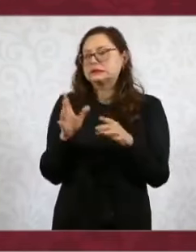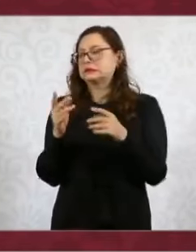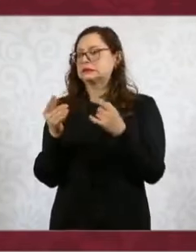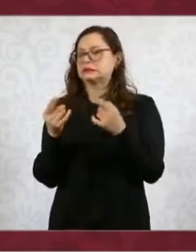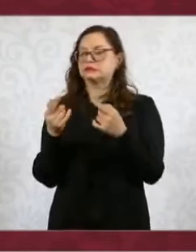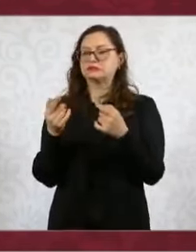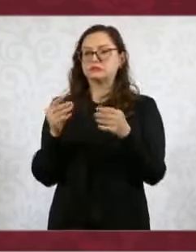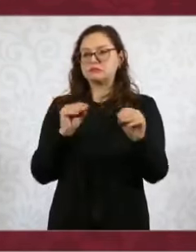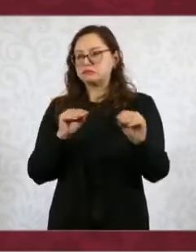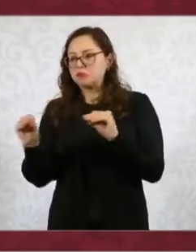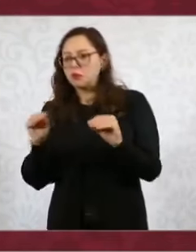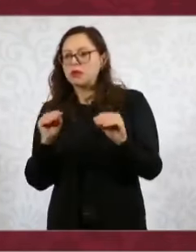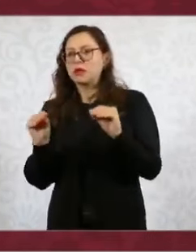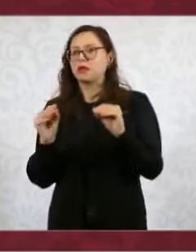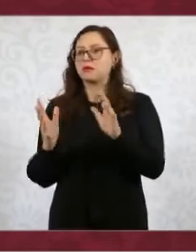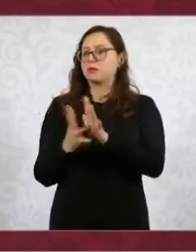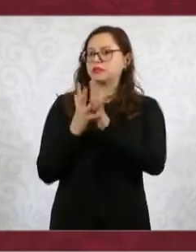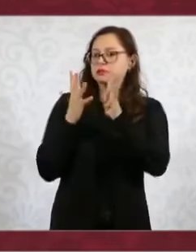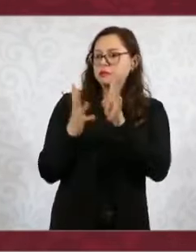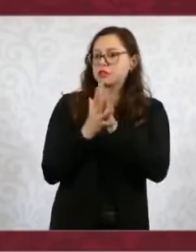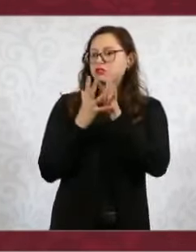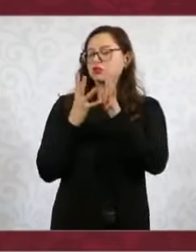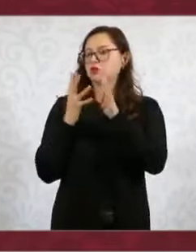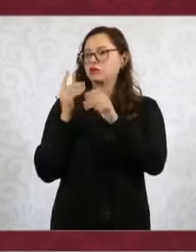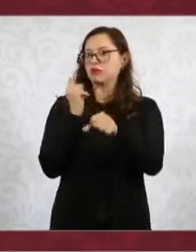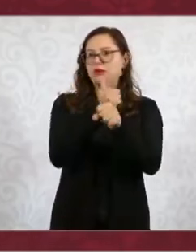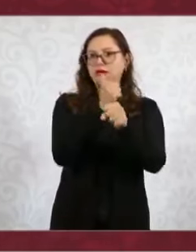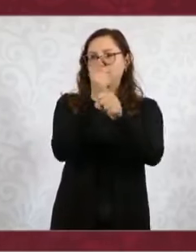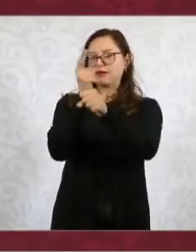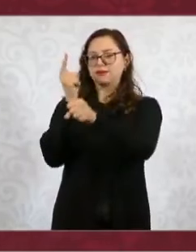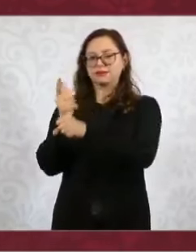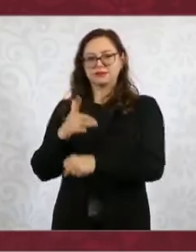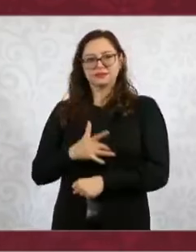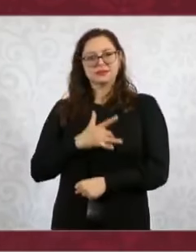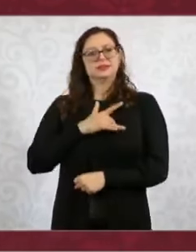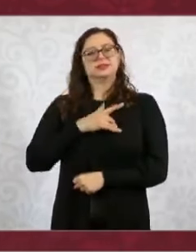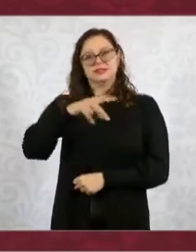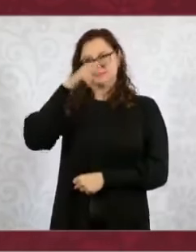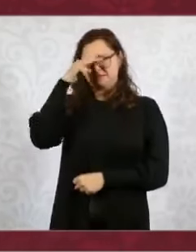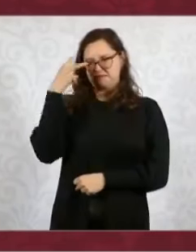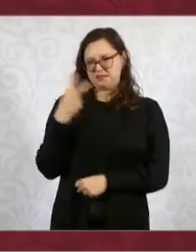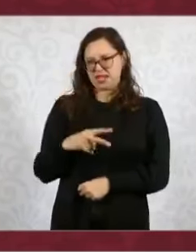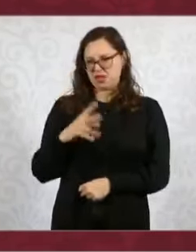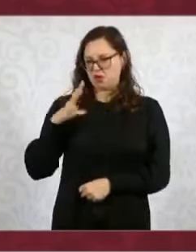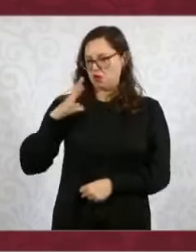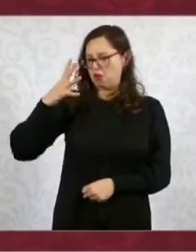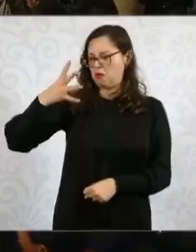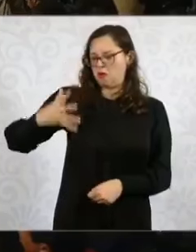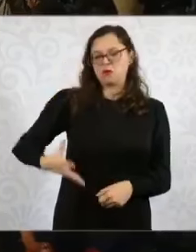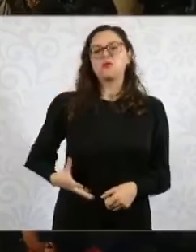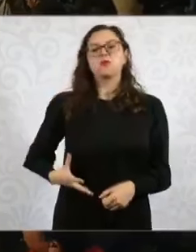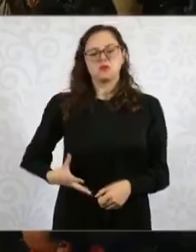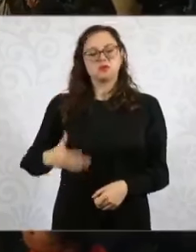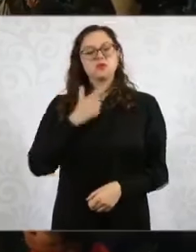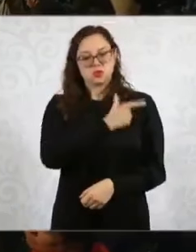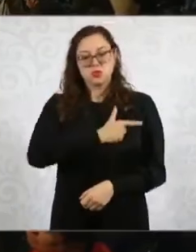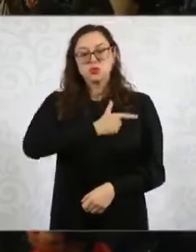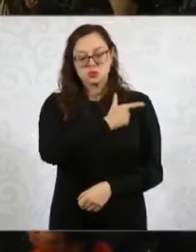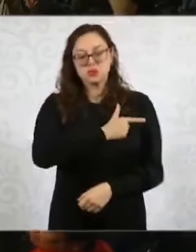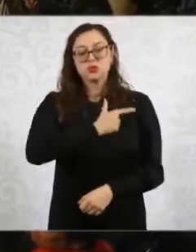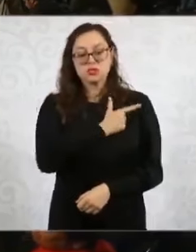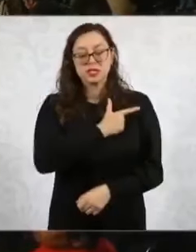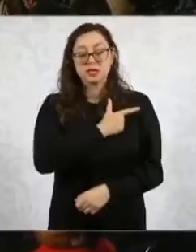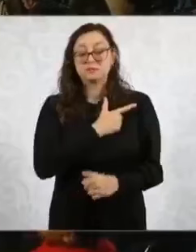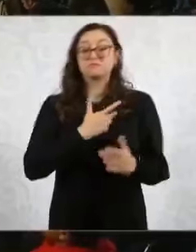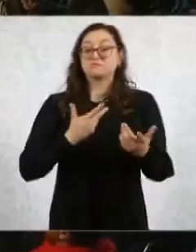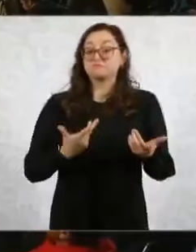nos hacen sentir orgullosos y orgullosas de ser mexicanos, de ser mexicanas. Entonces,